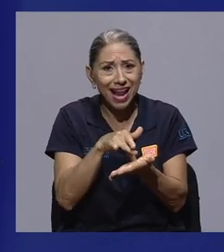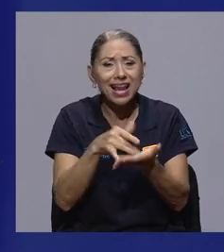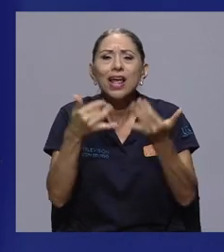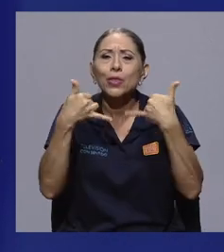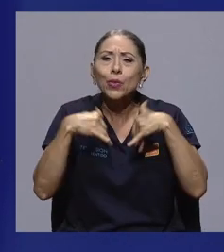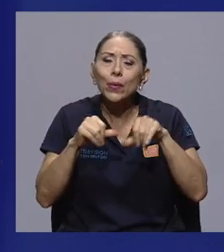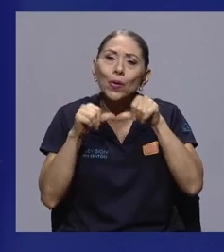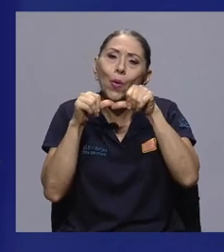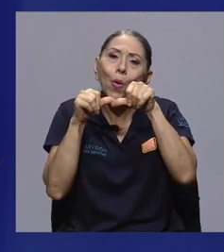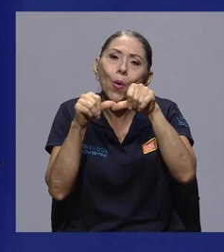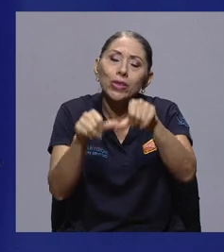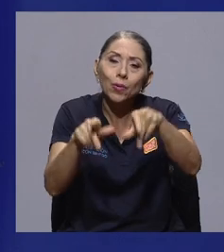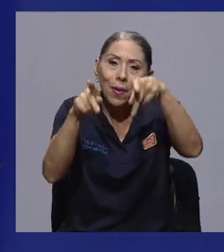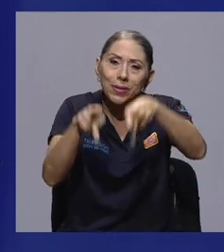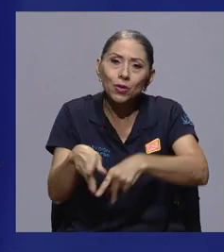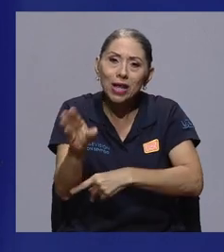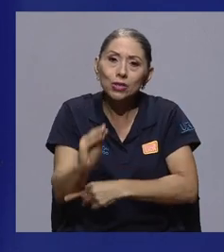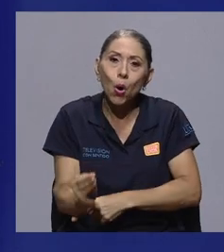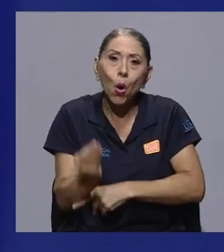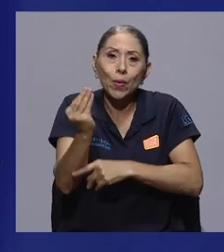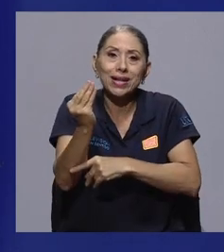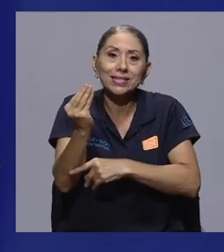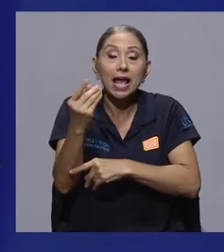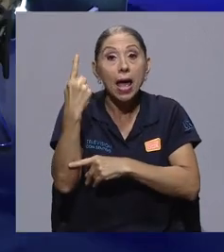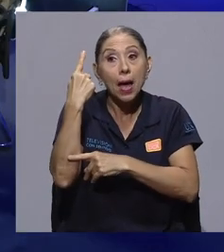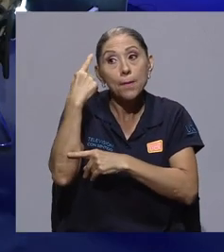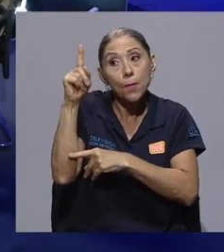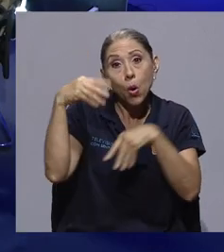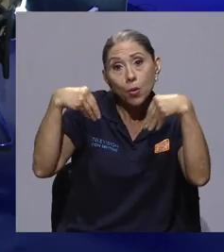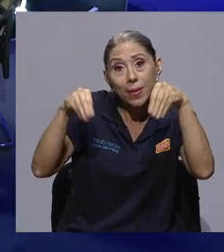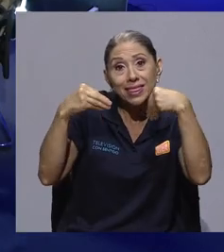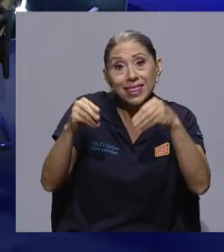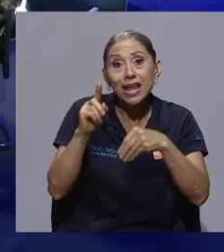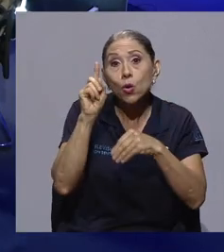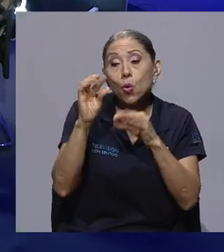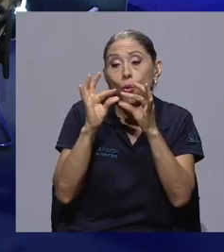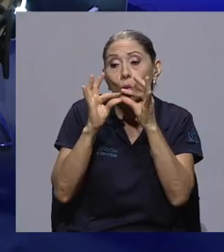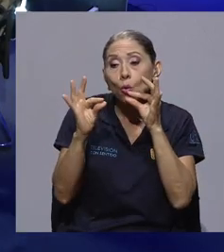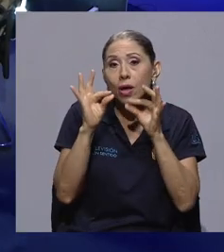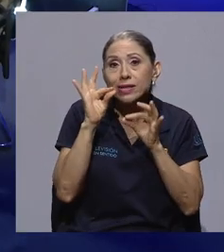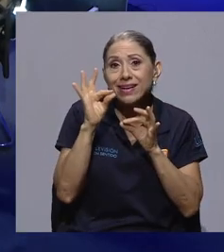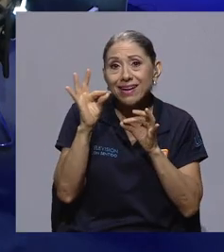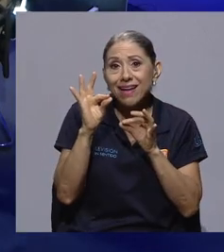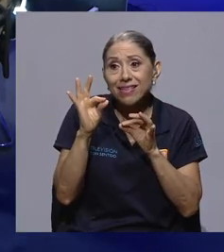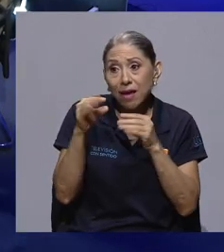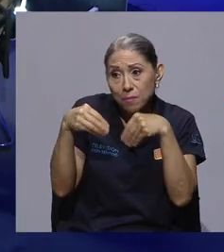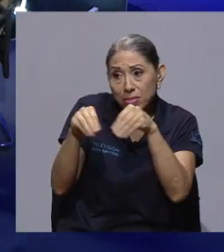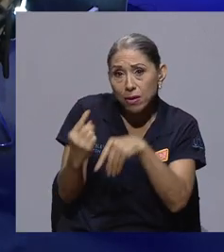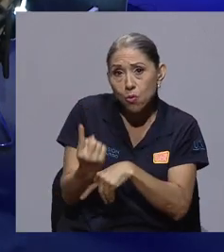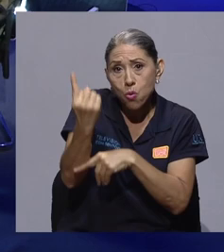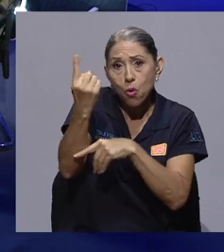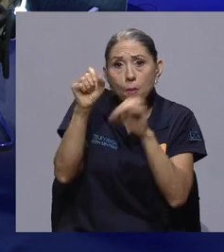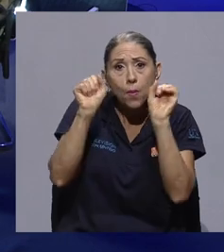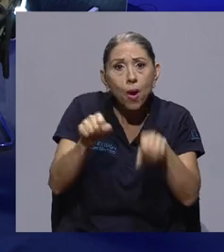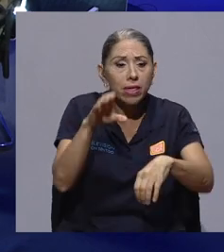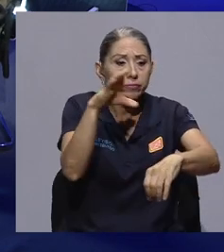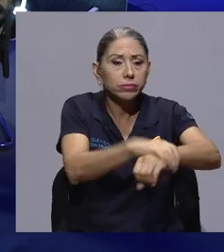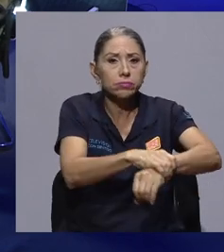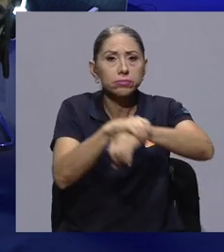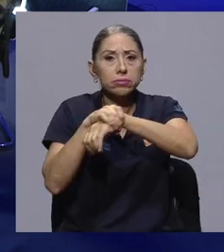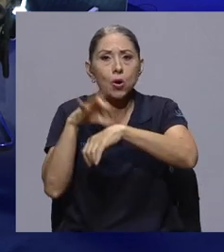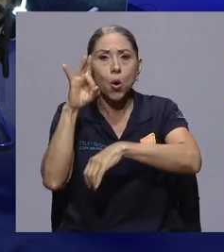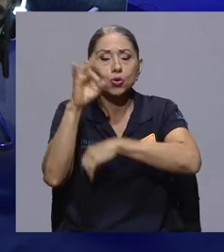usuarias, que por vender un puro de marihuana, un cigarrillo de marihuana, pueden ir ocho años a la cárcel. Entonces, más bien, lo que quisiéramos